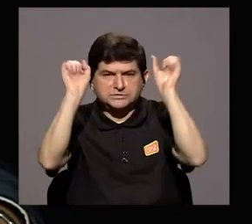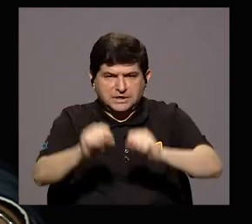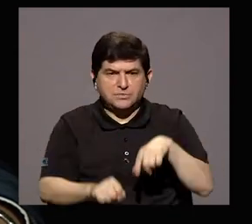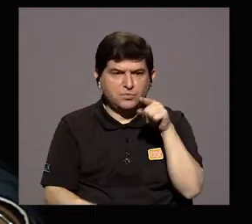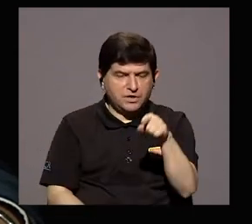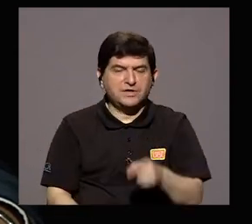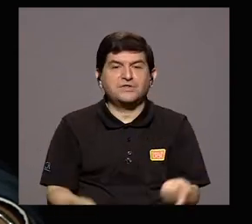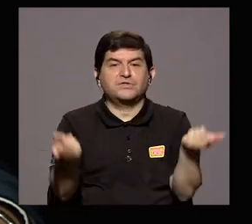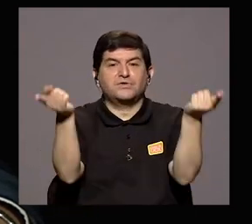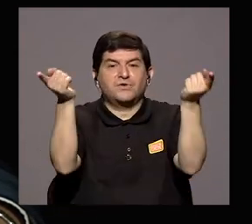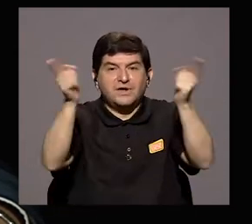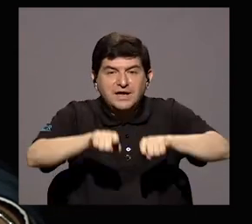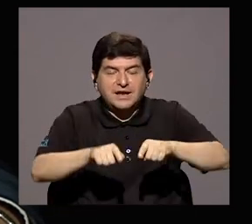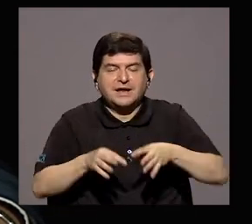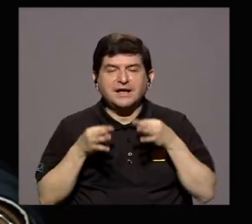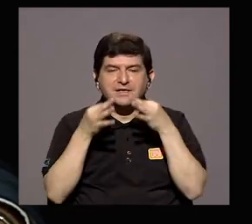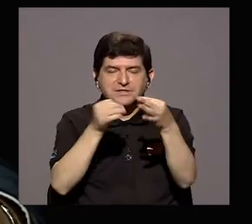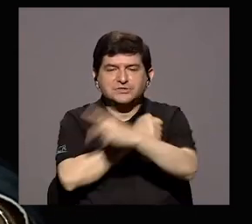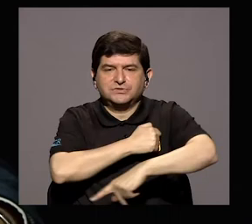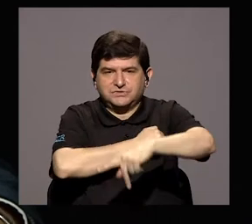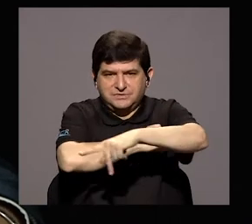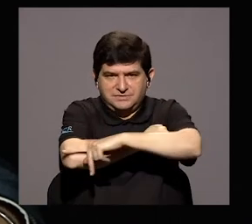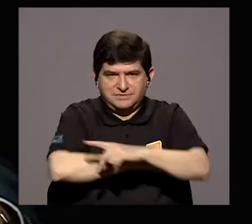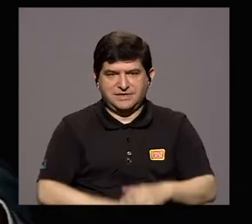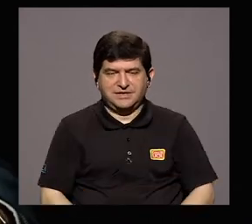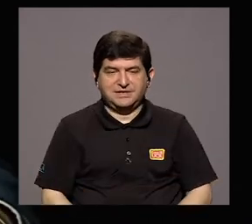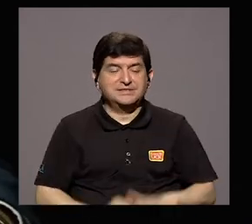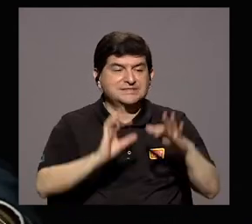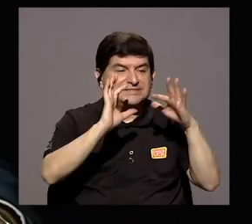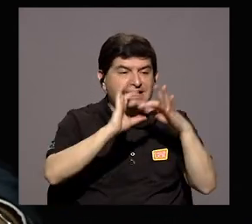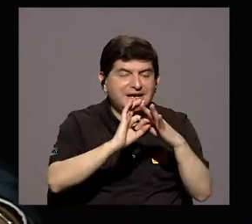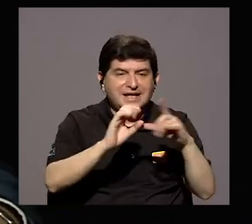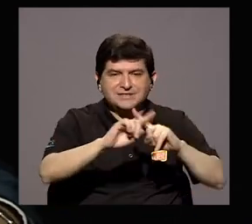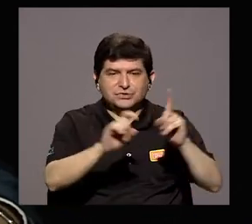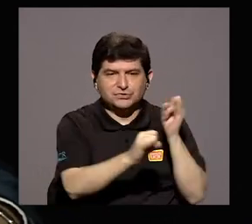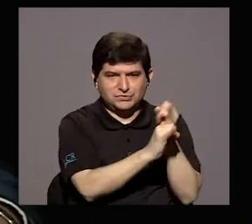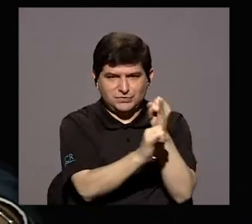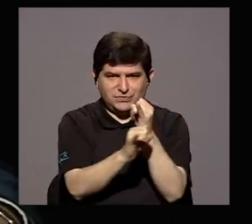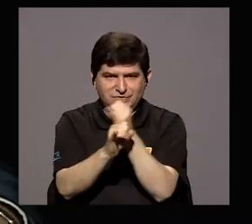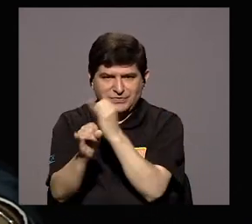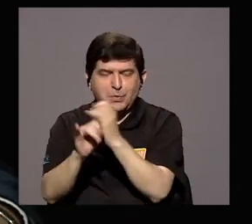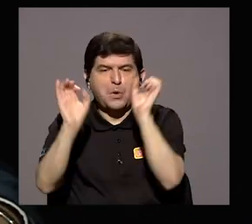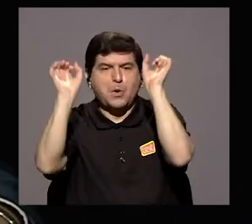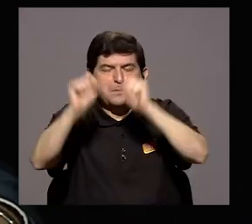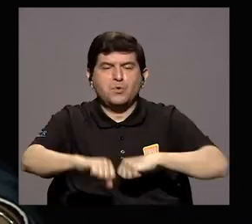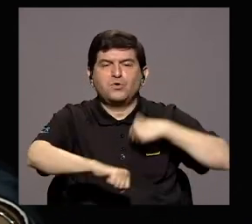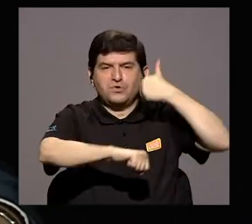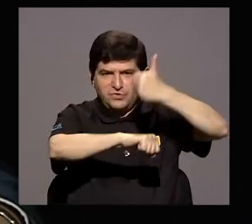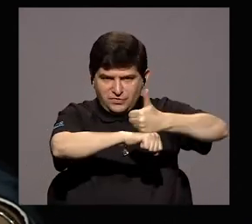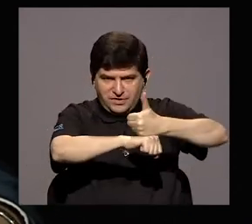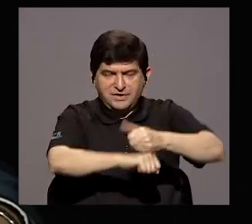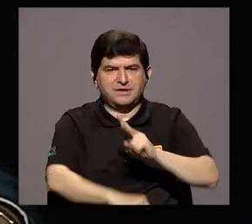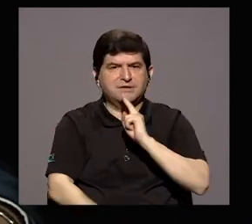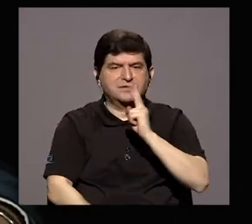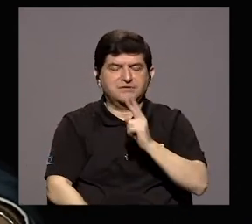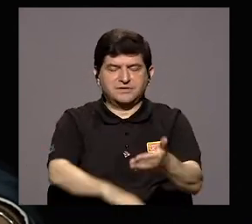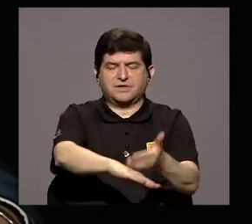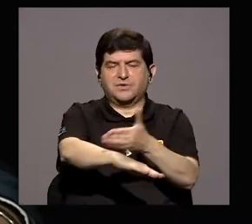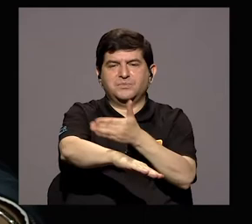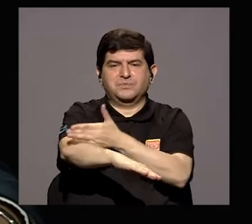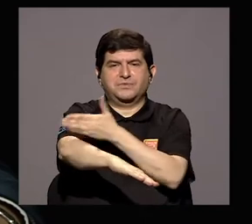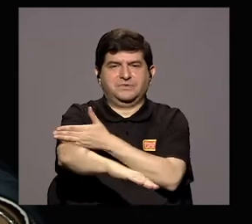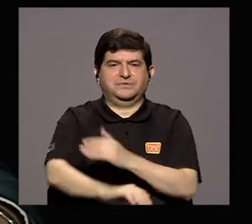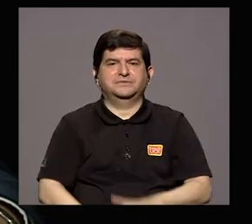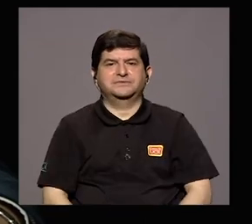el caso específico del turismo de nuestro país y los enlaces interinstitucionales que podrían lograr verdaderamente una mejoría en el sector.